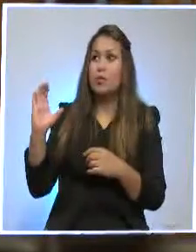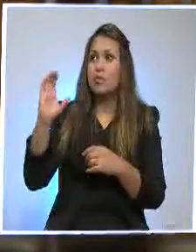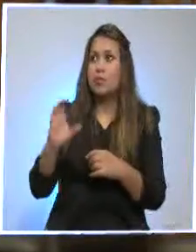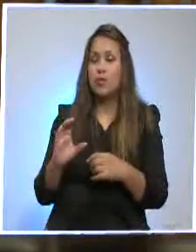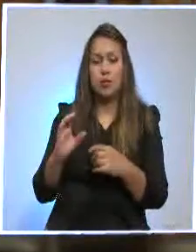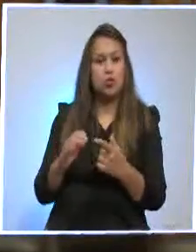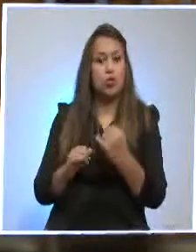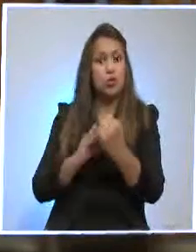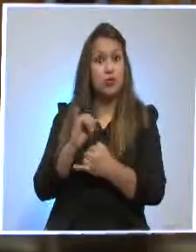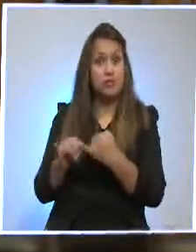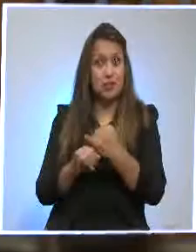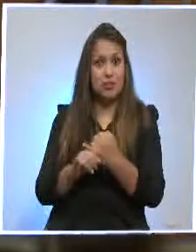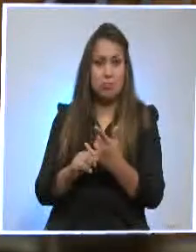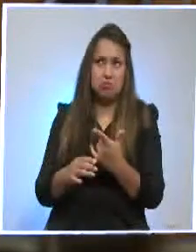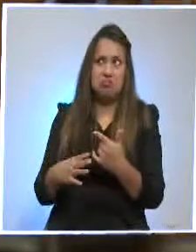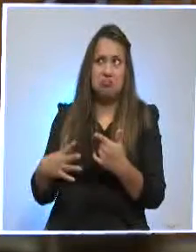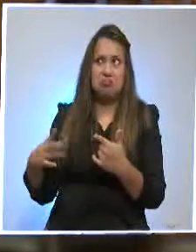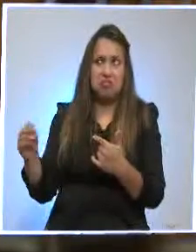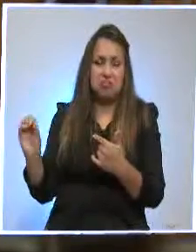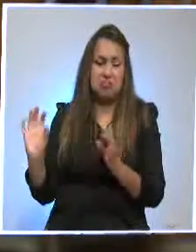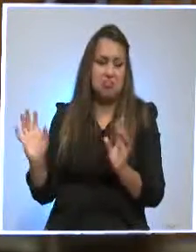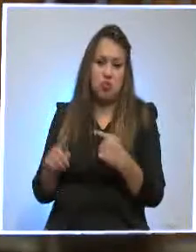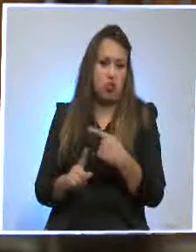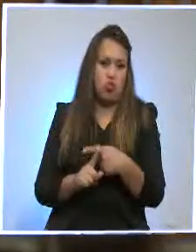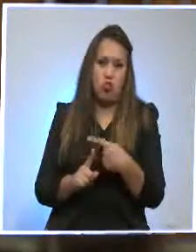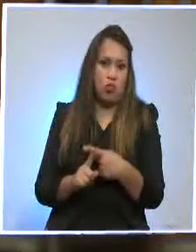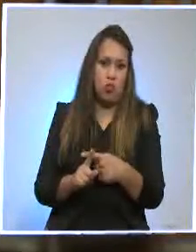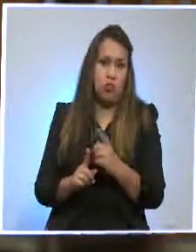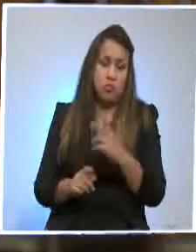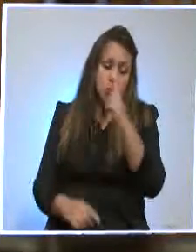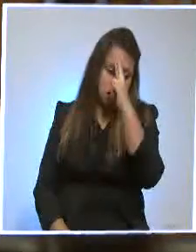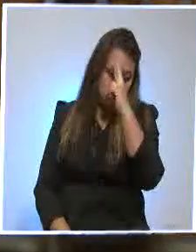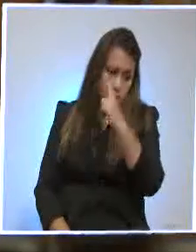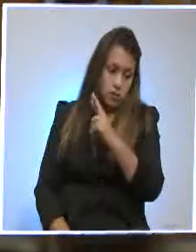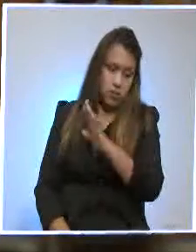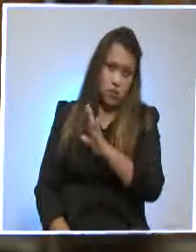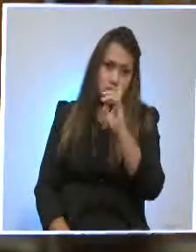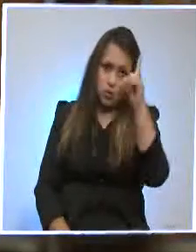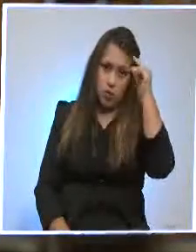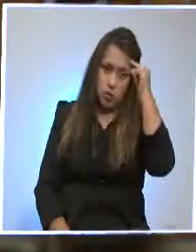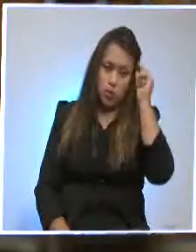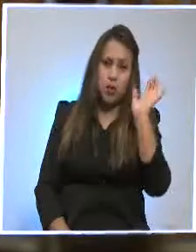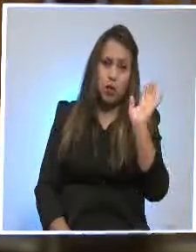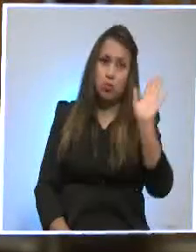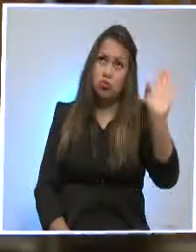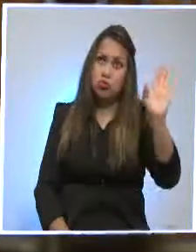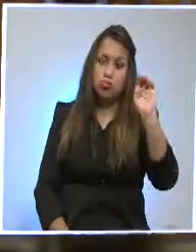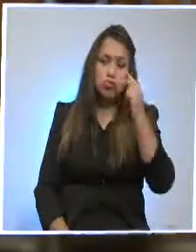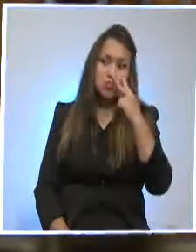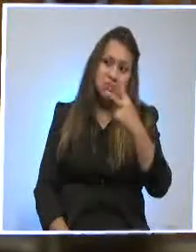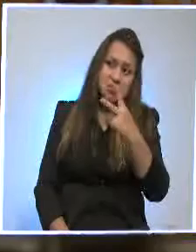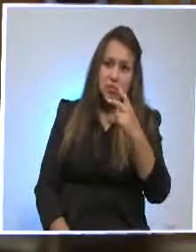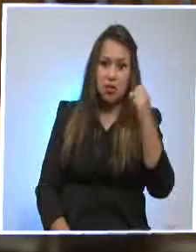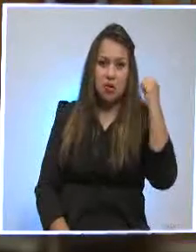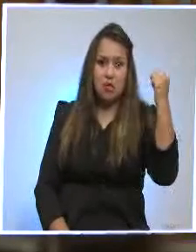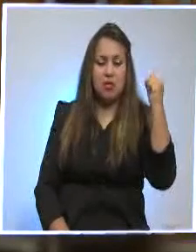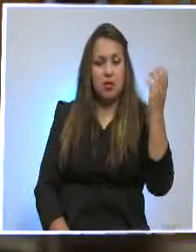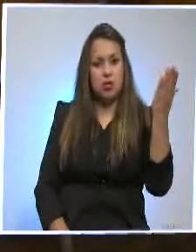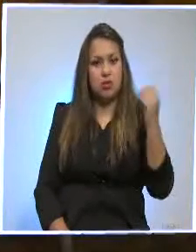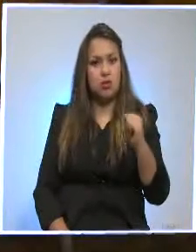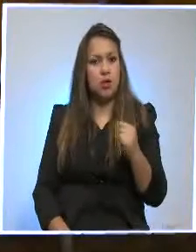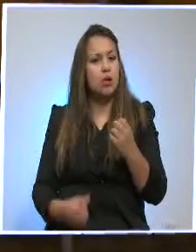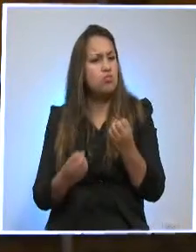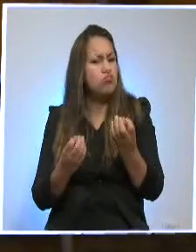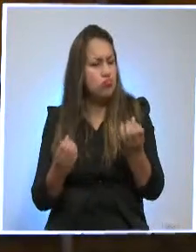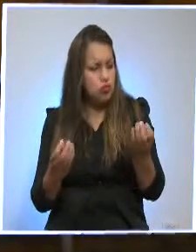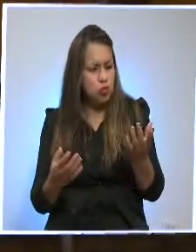Entonces, yo no le veo positiva a esa medida, de todas formas es respetable el criterio del gobierno, él también tiene su visión y tiene derecho a hacerlo. Mucho